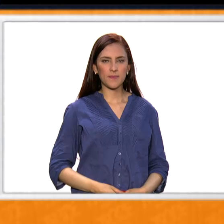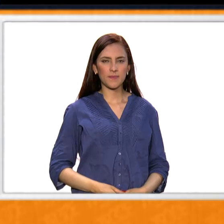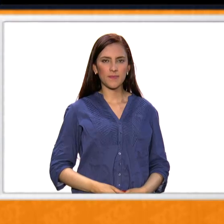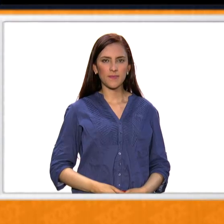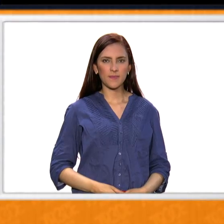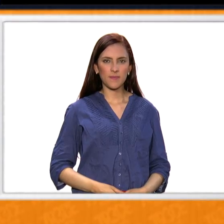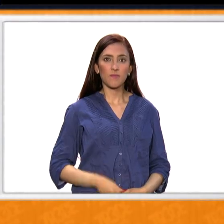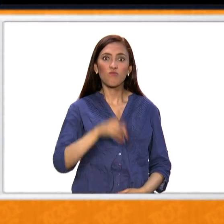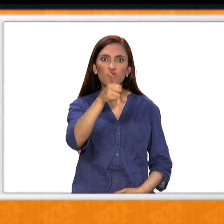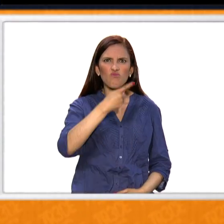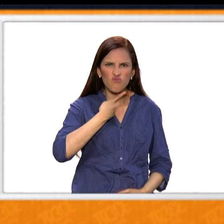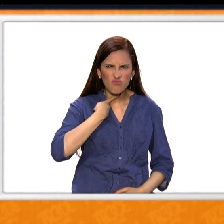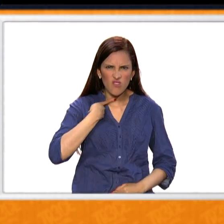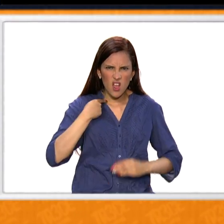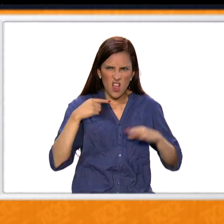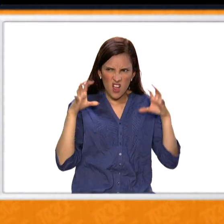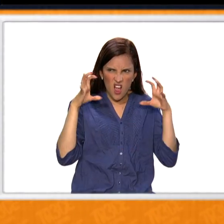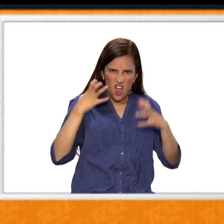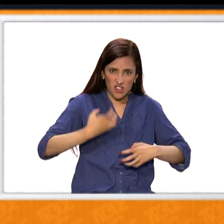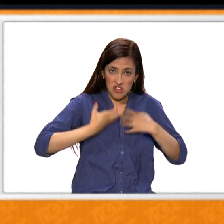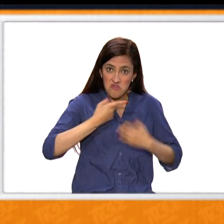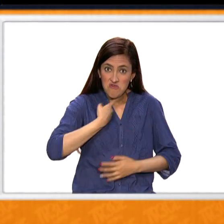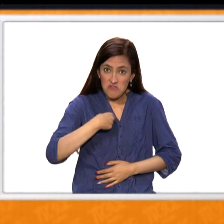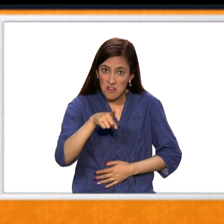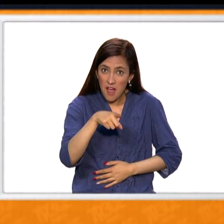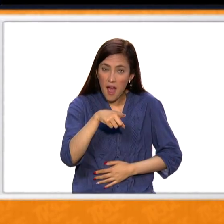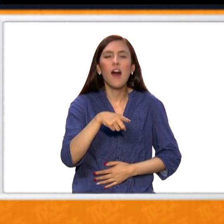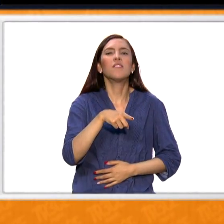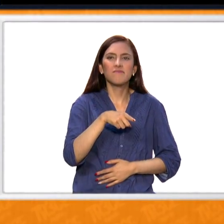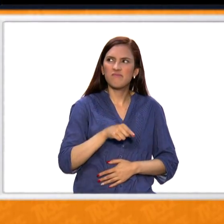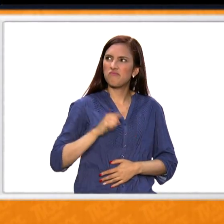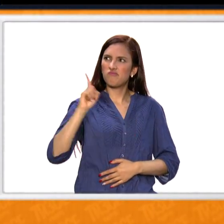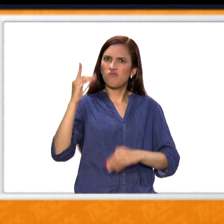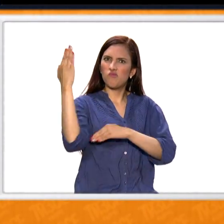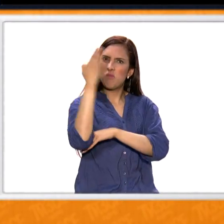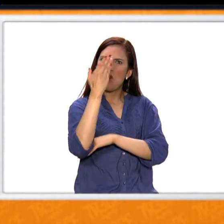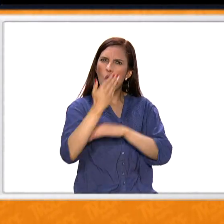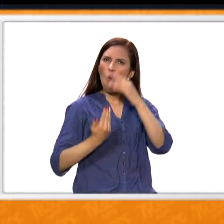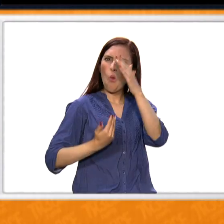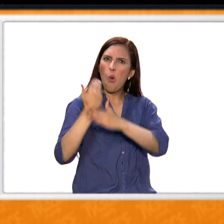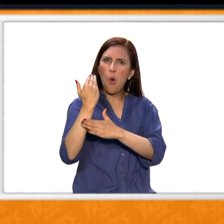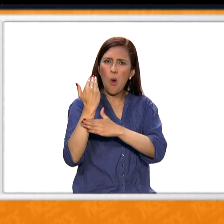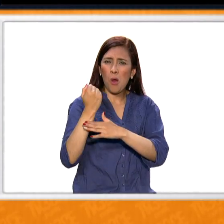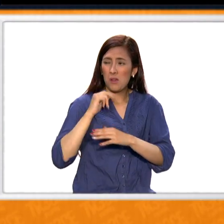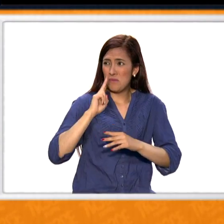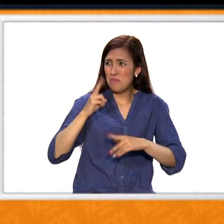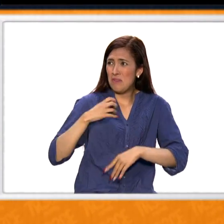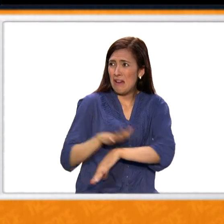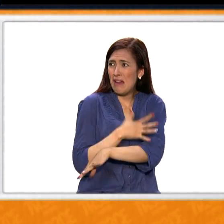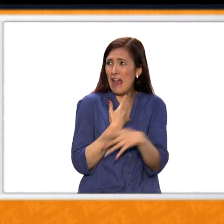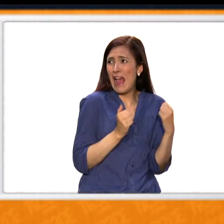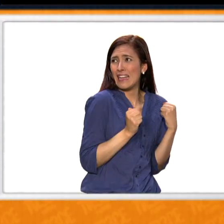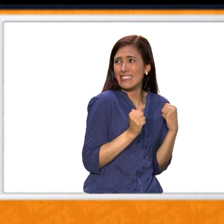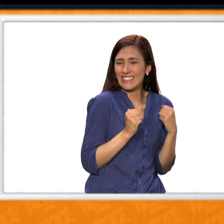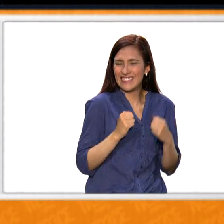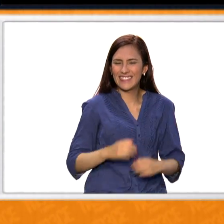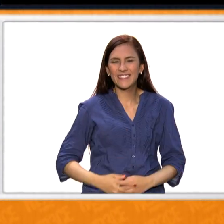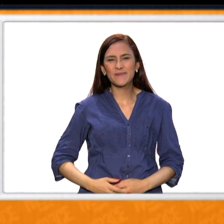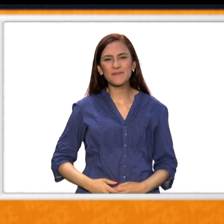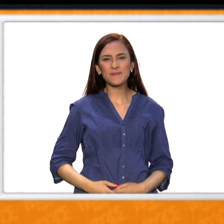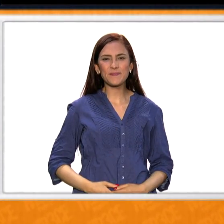¿Les gusta el terror? Pues llega una nueva película que lo hará agarrar duro de la silla.